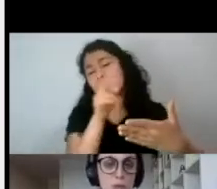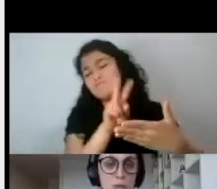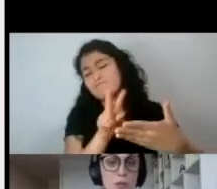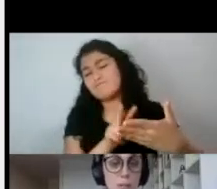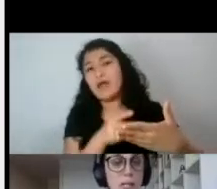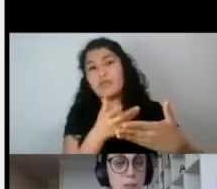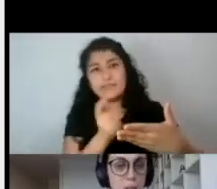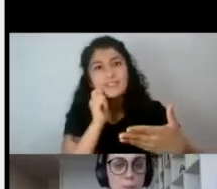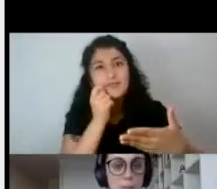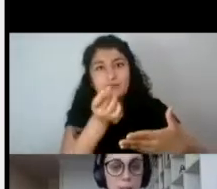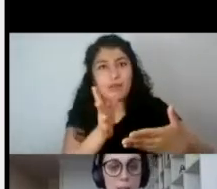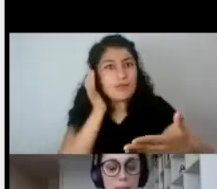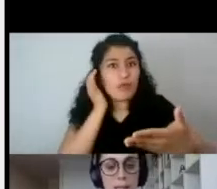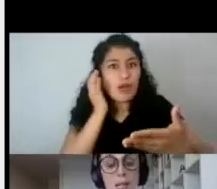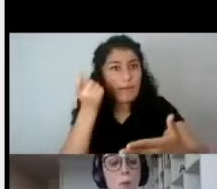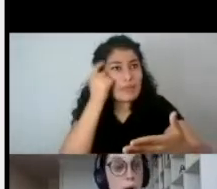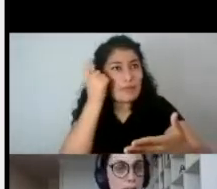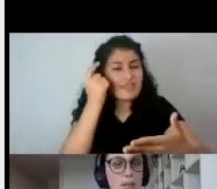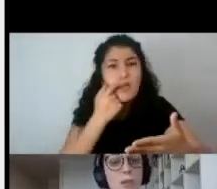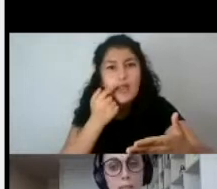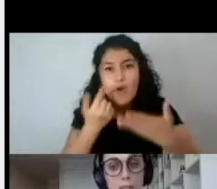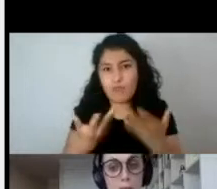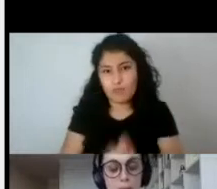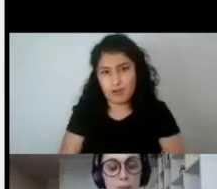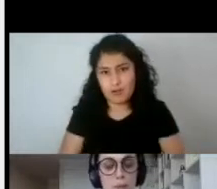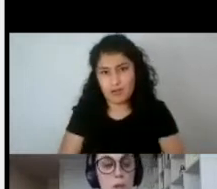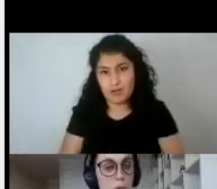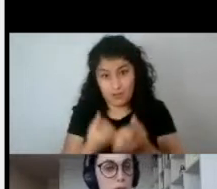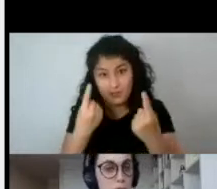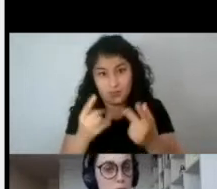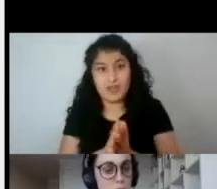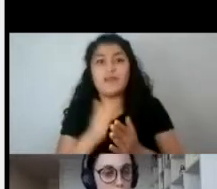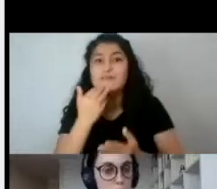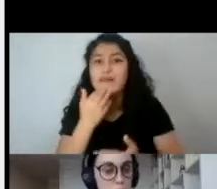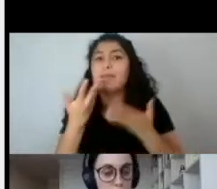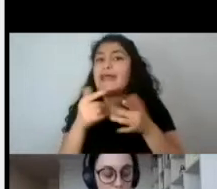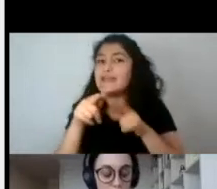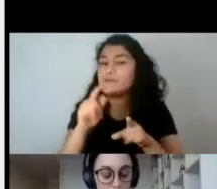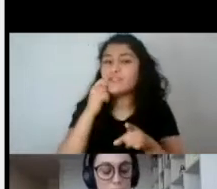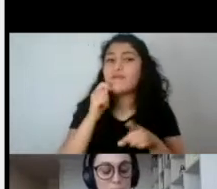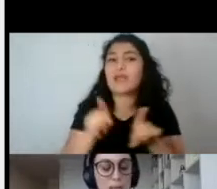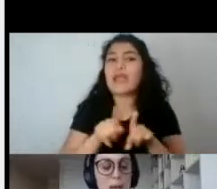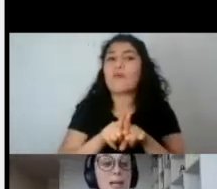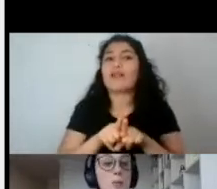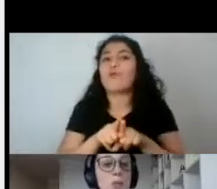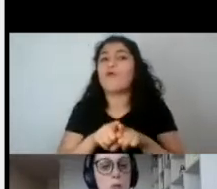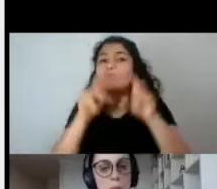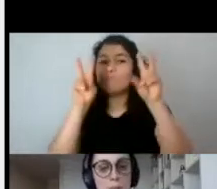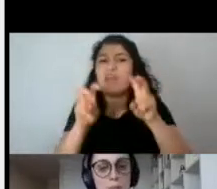entonces, de lo femenino. El lenguaje, la focalización. Todo eso constituye la